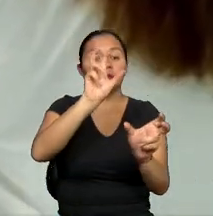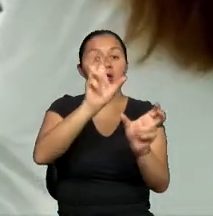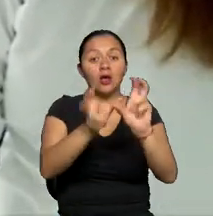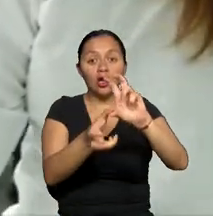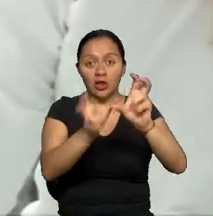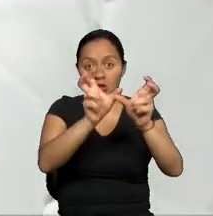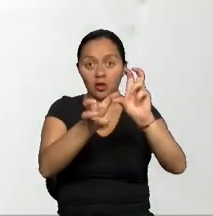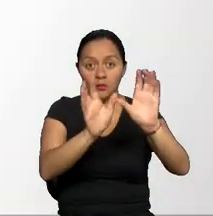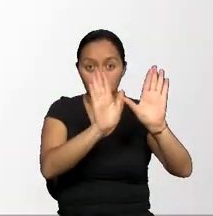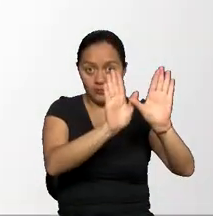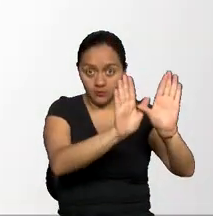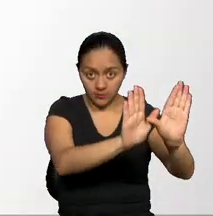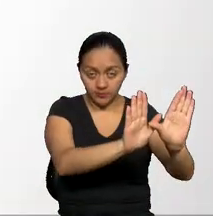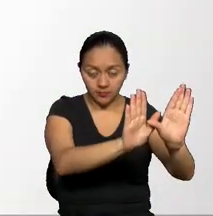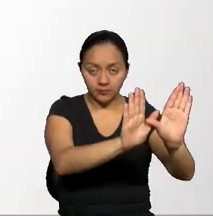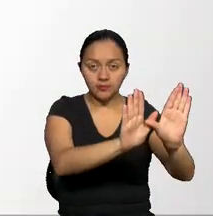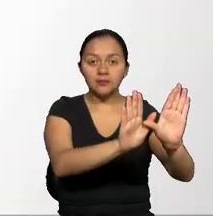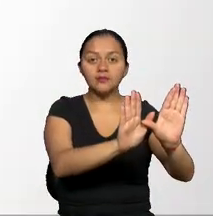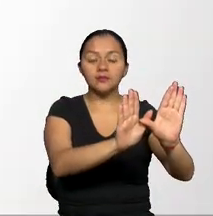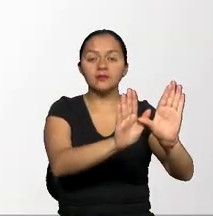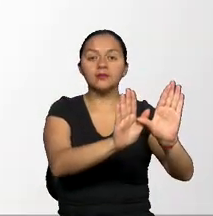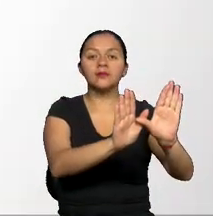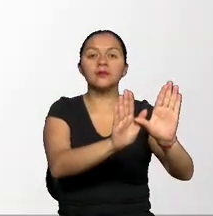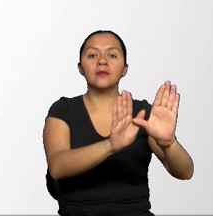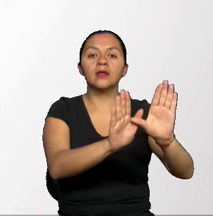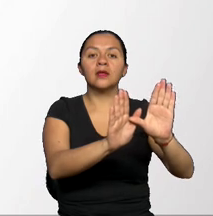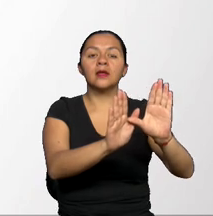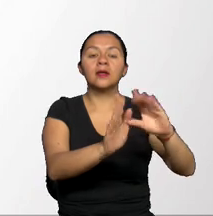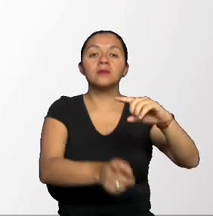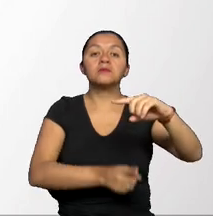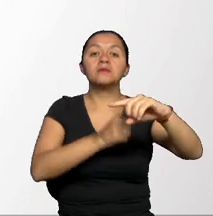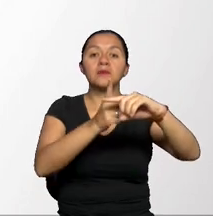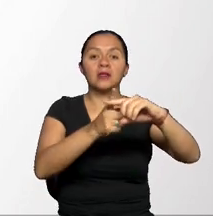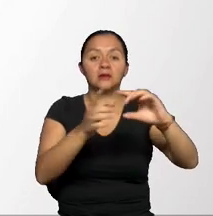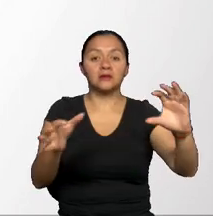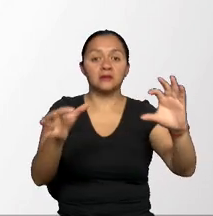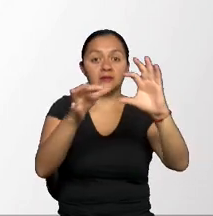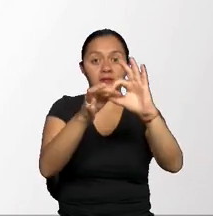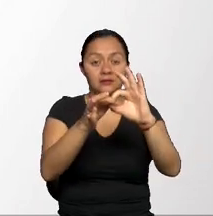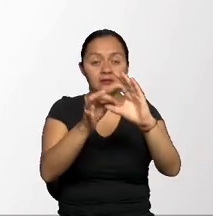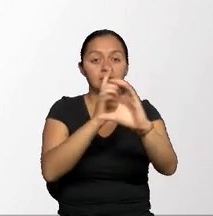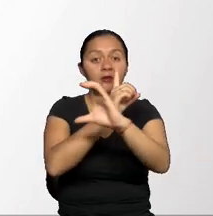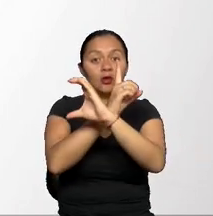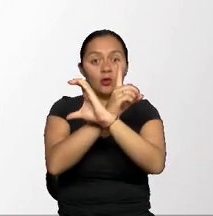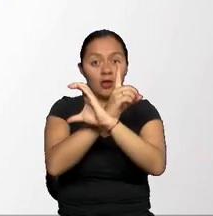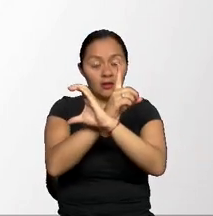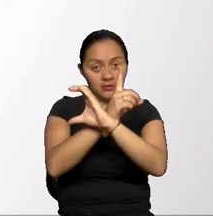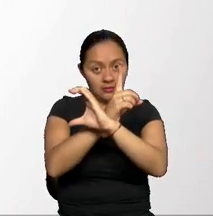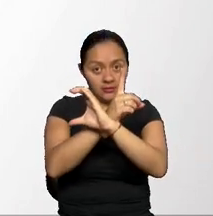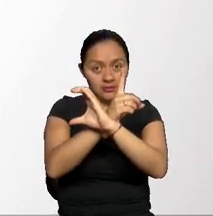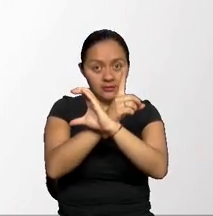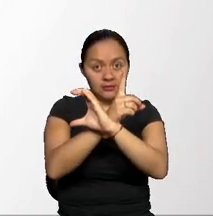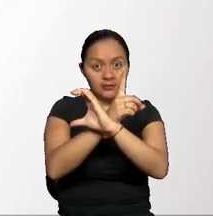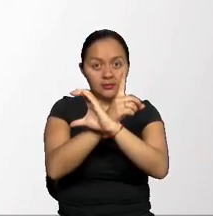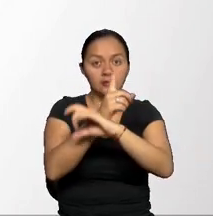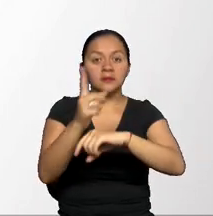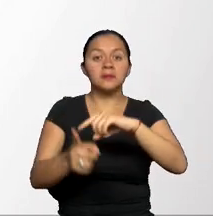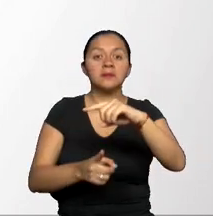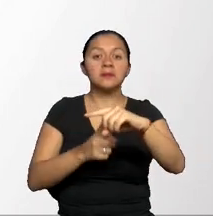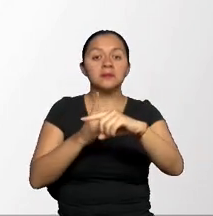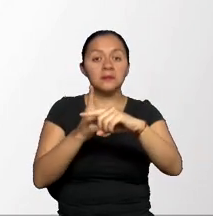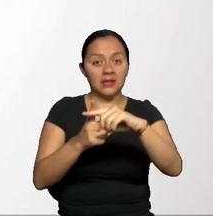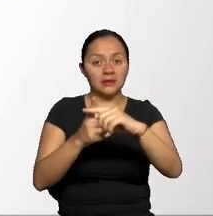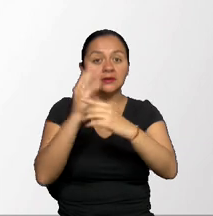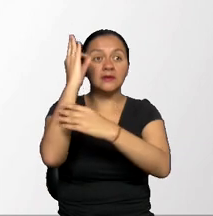y Desarrollo de la Información y Comunicación, CORDICOM, en conjunto con el Consejo Nacional para la Igualdad de Discapacidades, CONADIS,